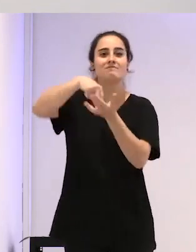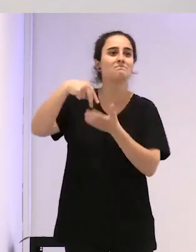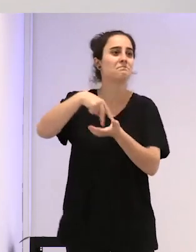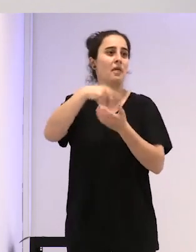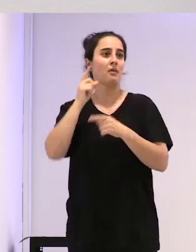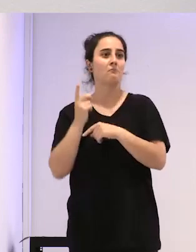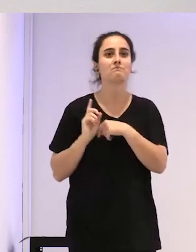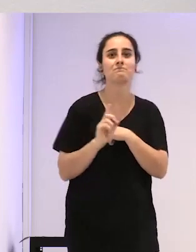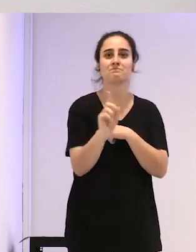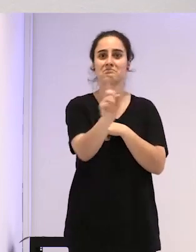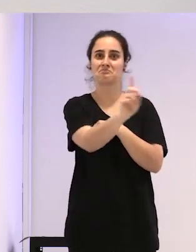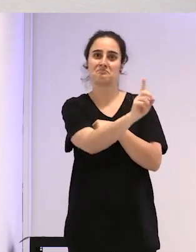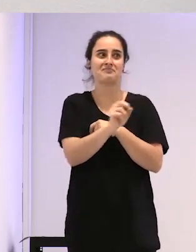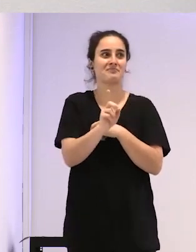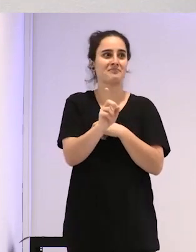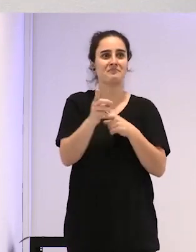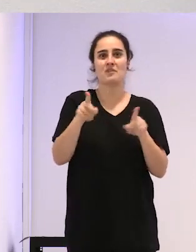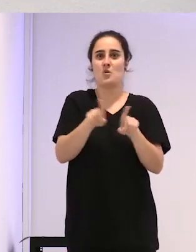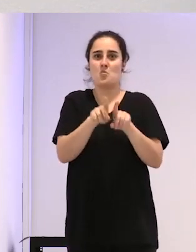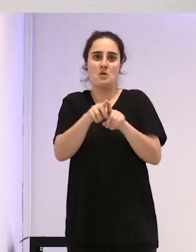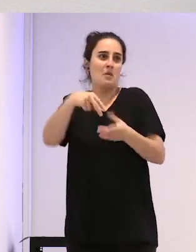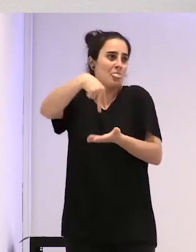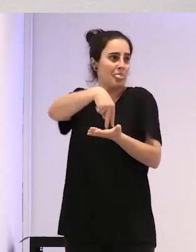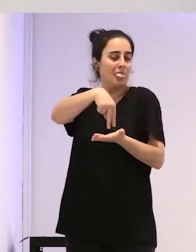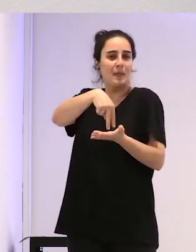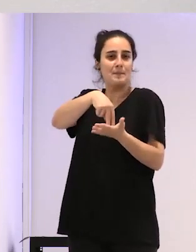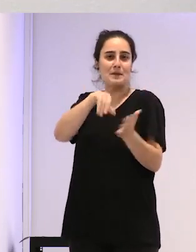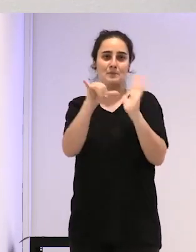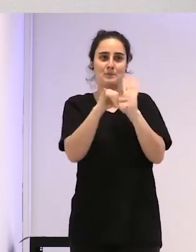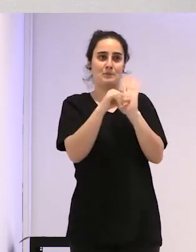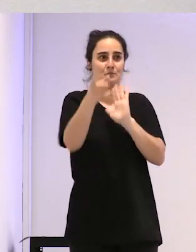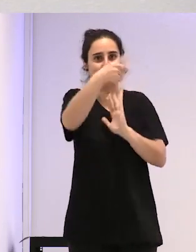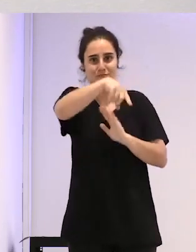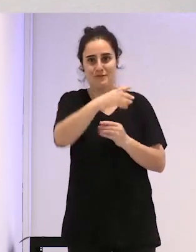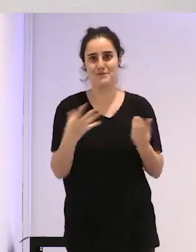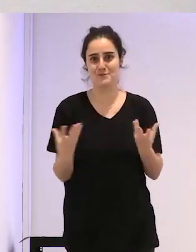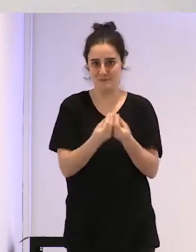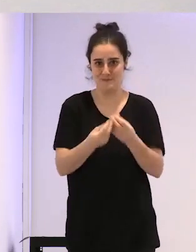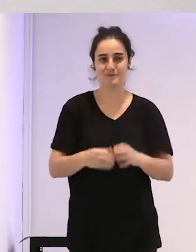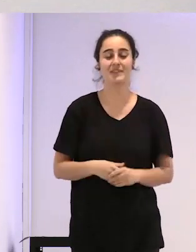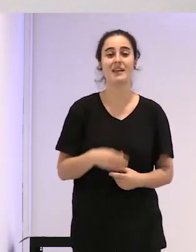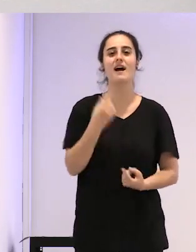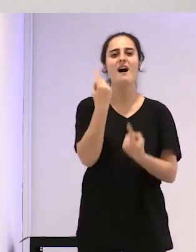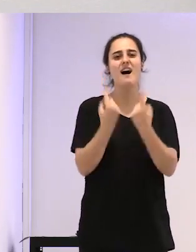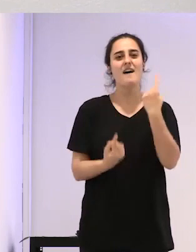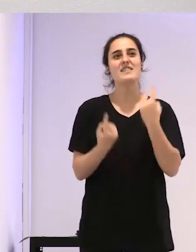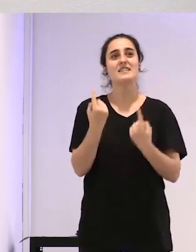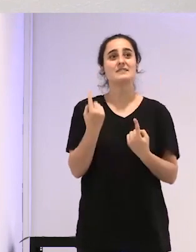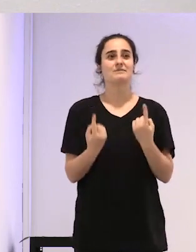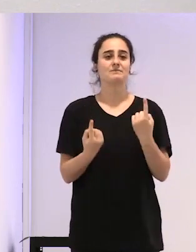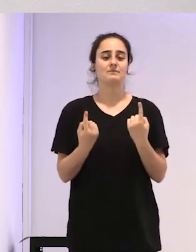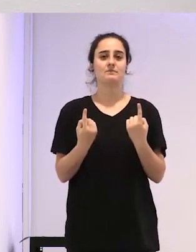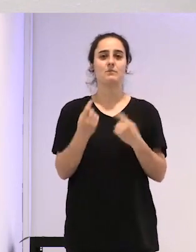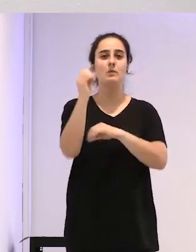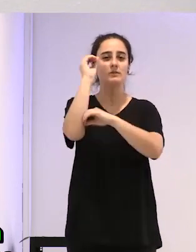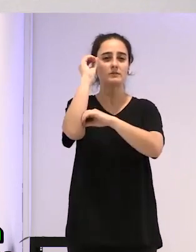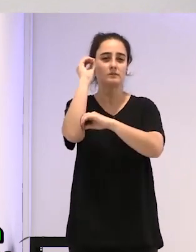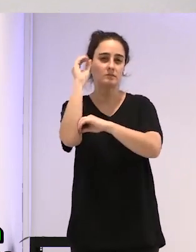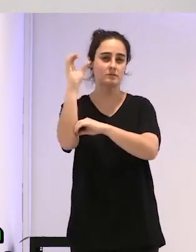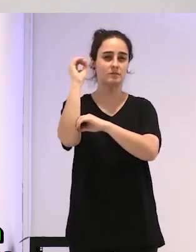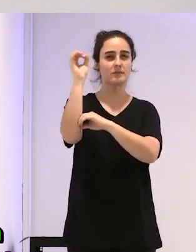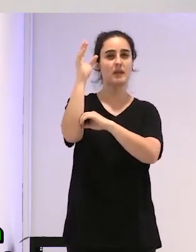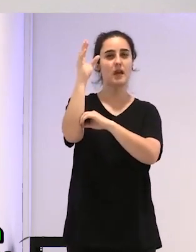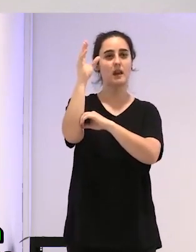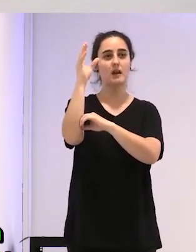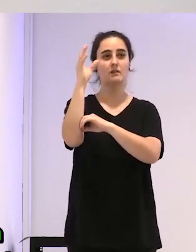digamos, de pie, de lo que vosotros, ¿vale? Es difícil a veces enfocar una charla con